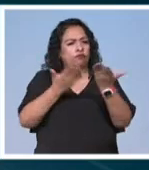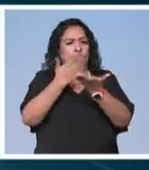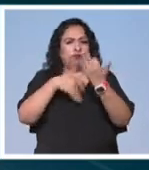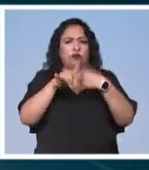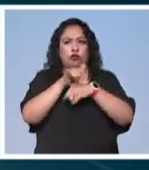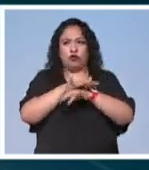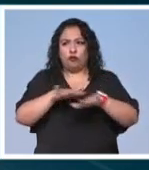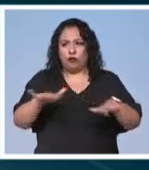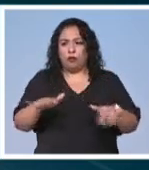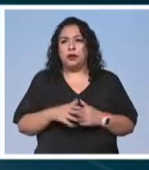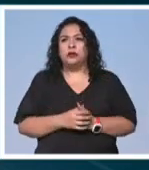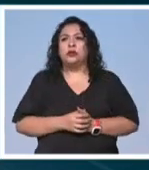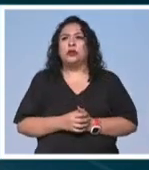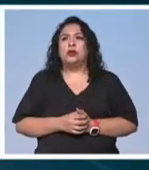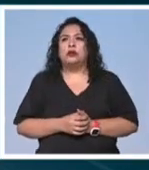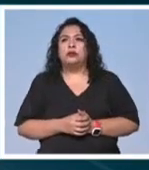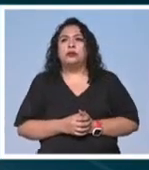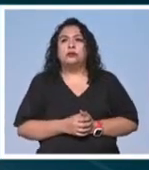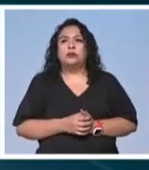información